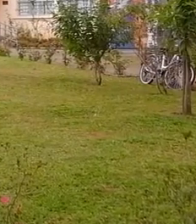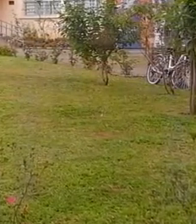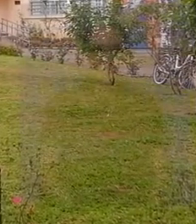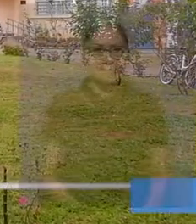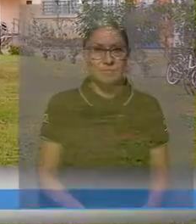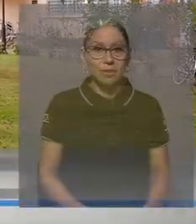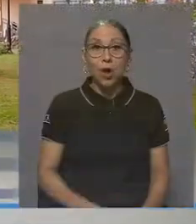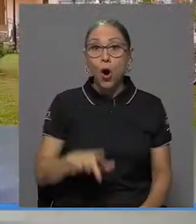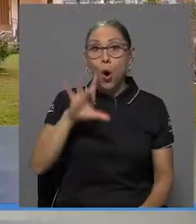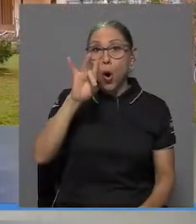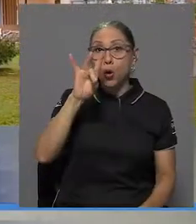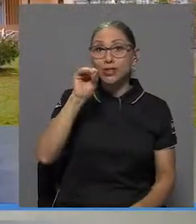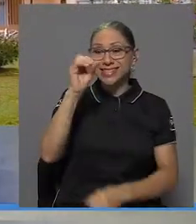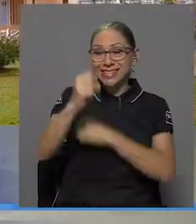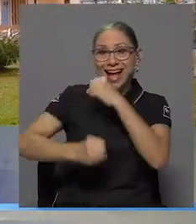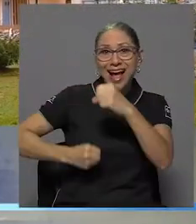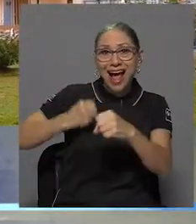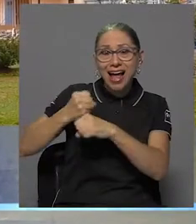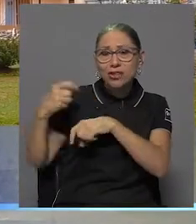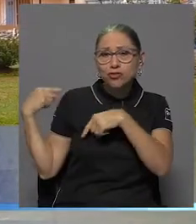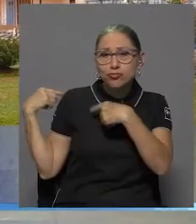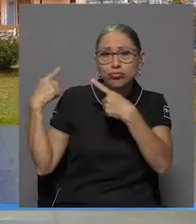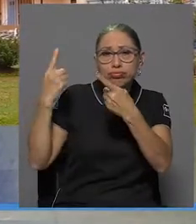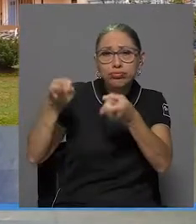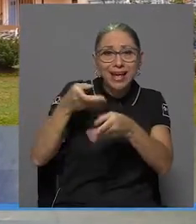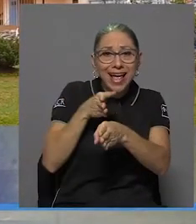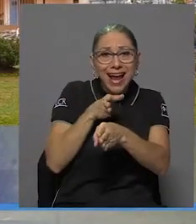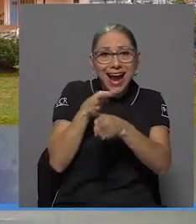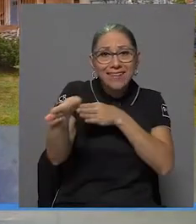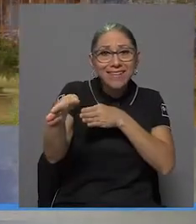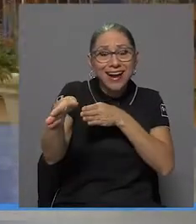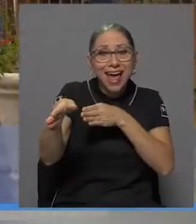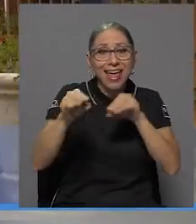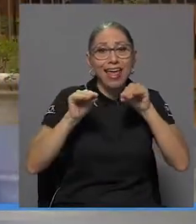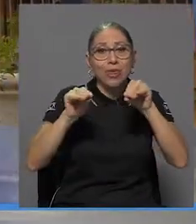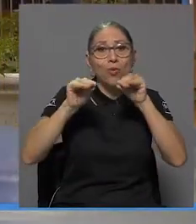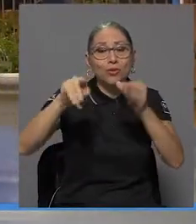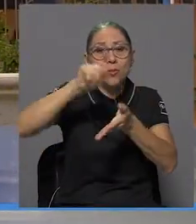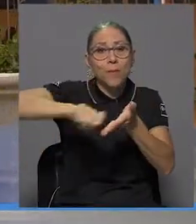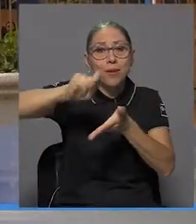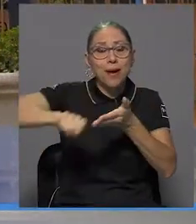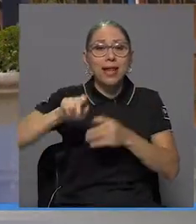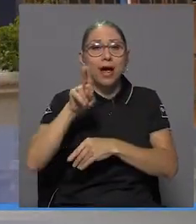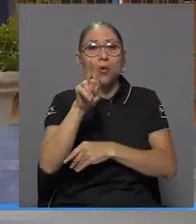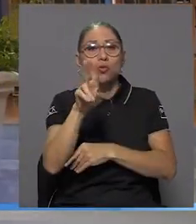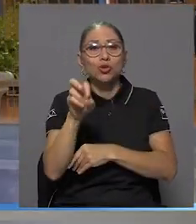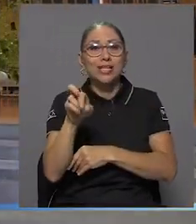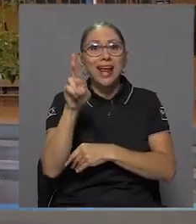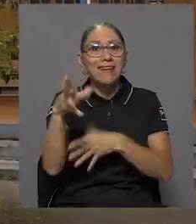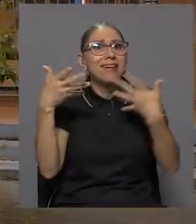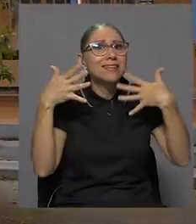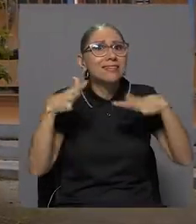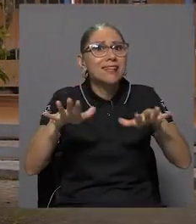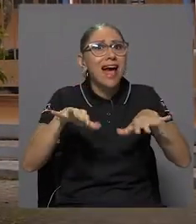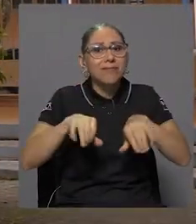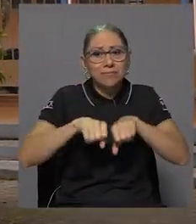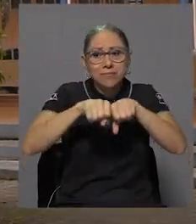Por ocho décadas consecutivas, la carrera de Educación Primaria de la UCR ha egresado a miles de profesionales.